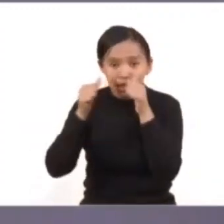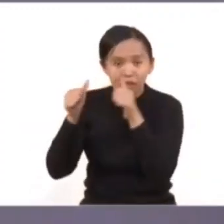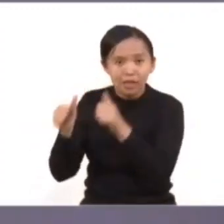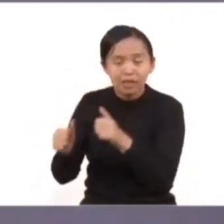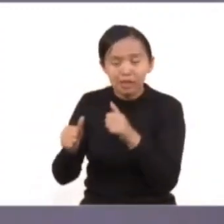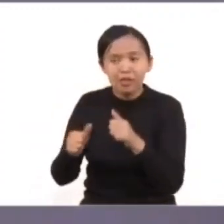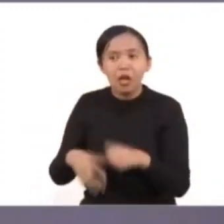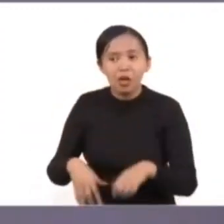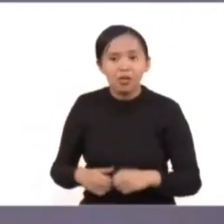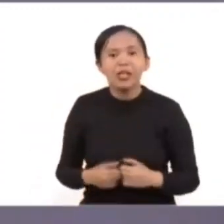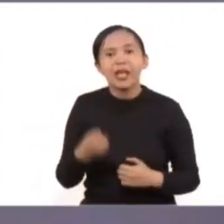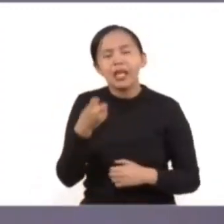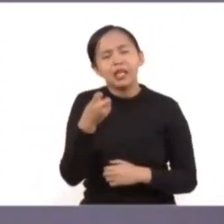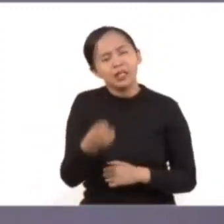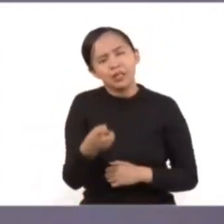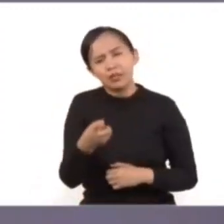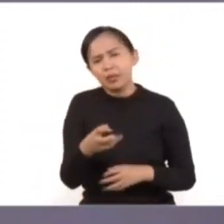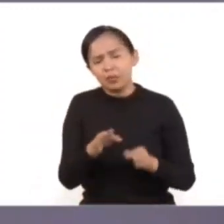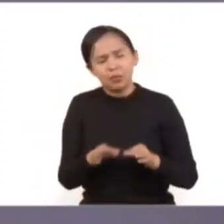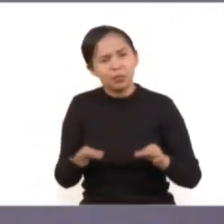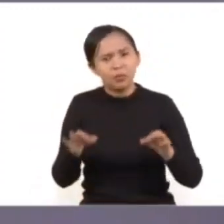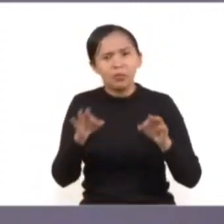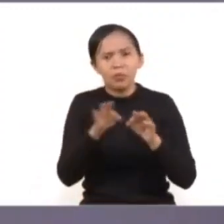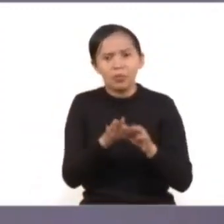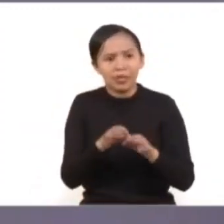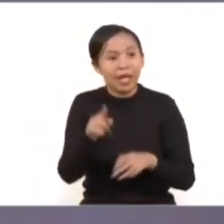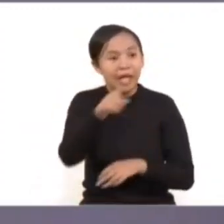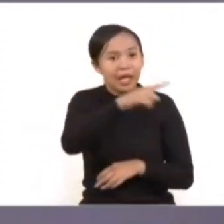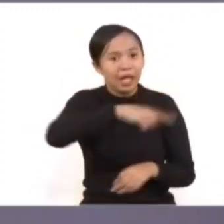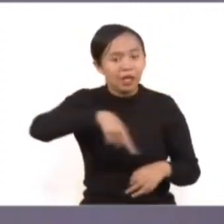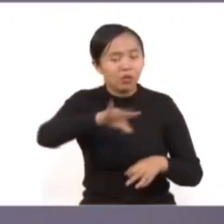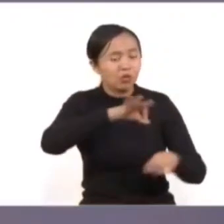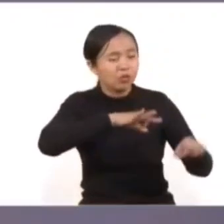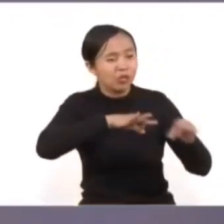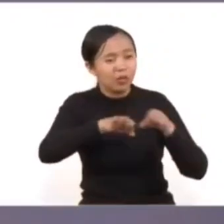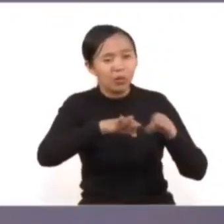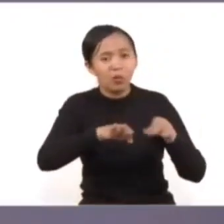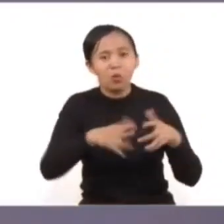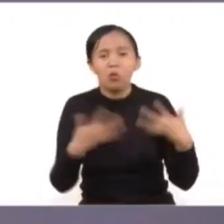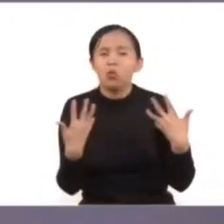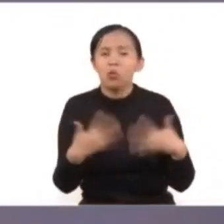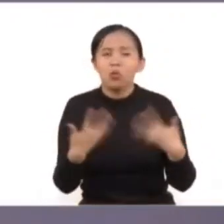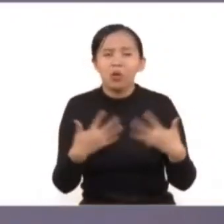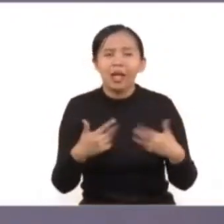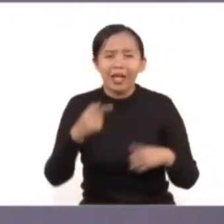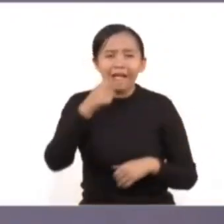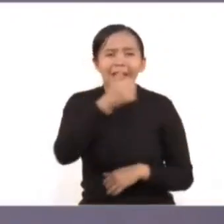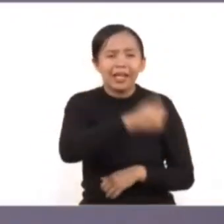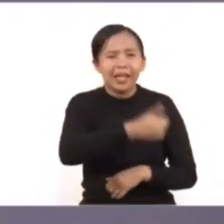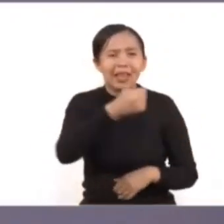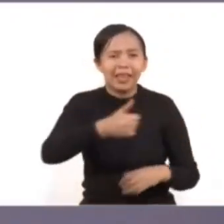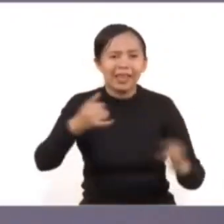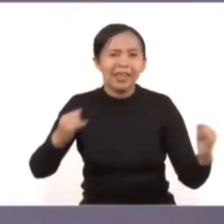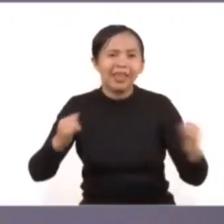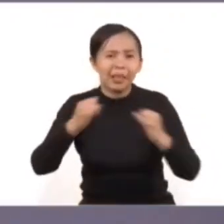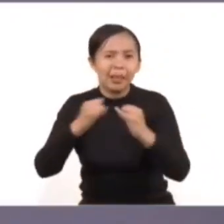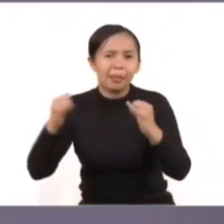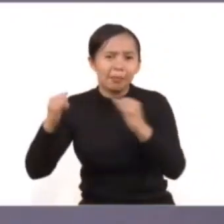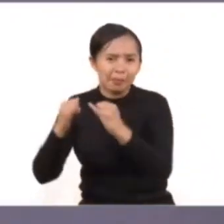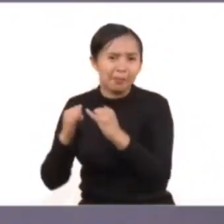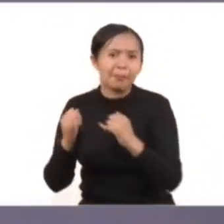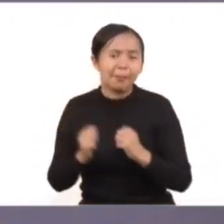no va a ser ignorada. Eso es algo que habla muy bien del trabajo eficaz y eficiente de la labor de cada institución aquí